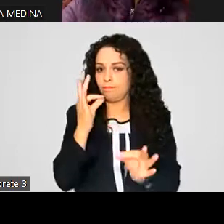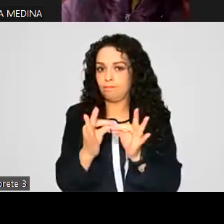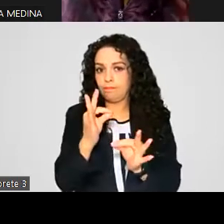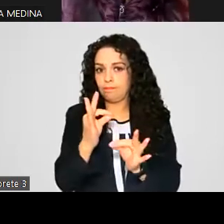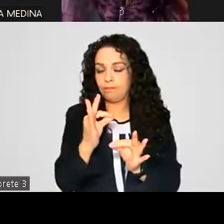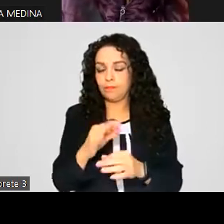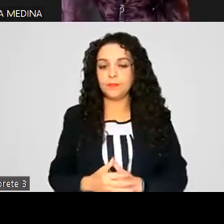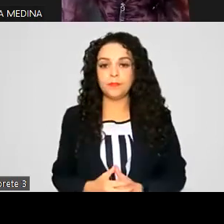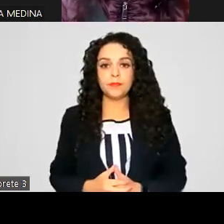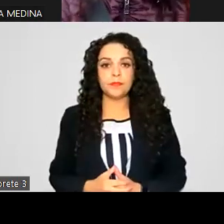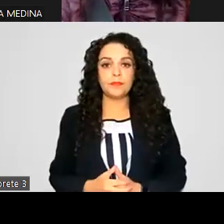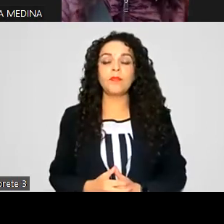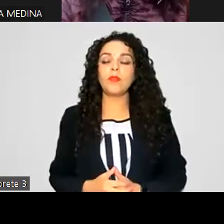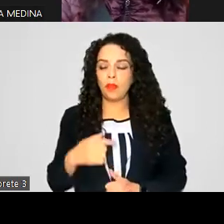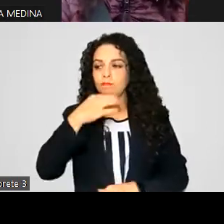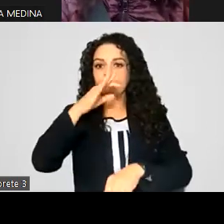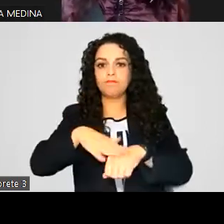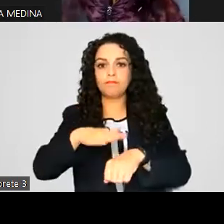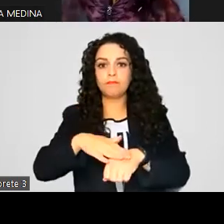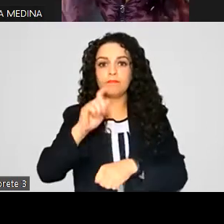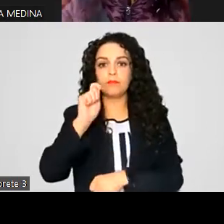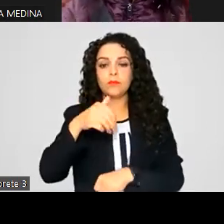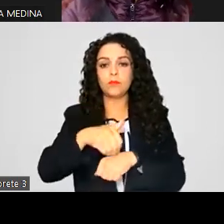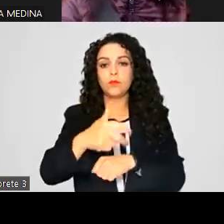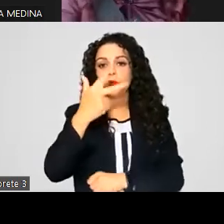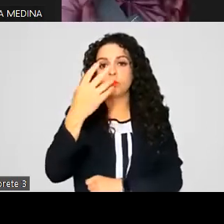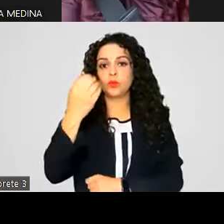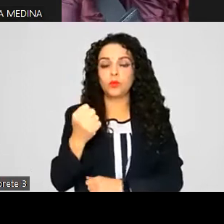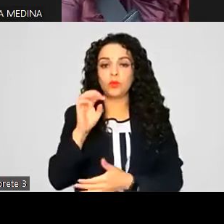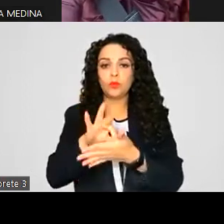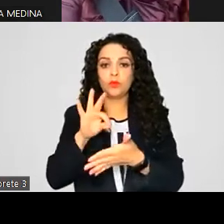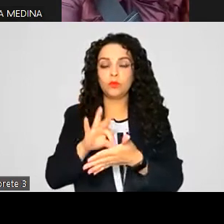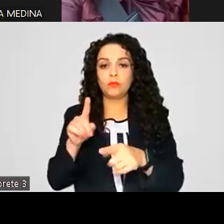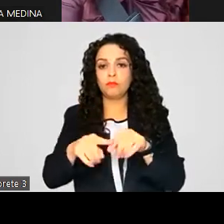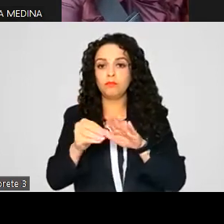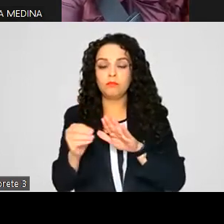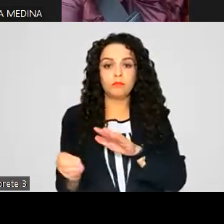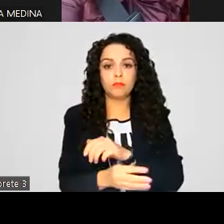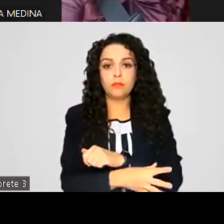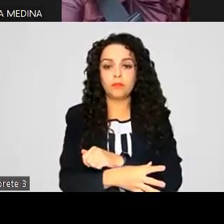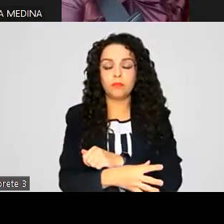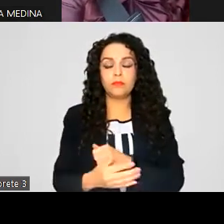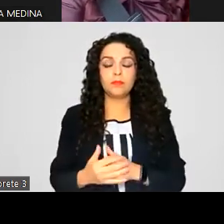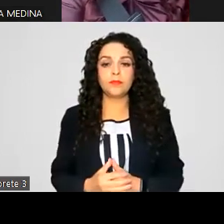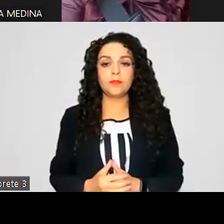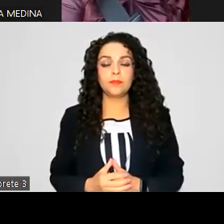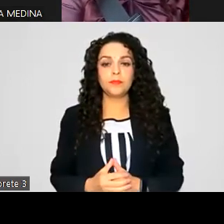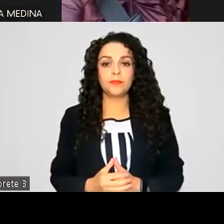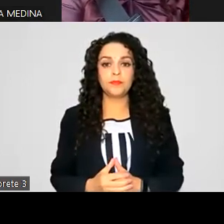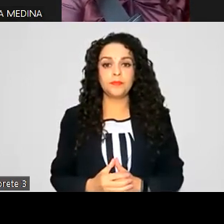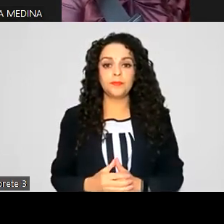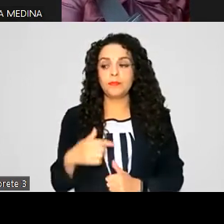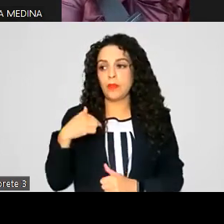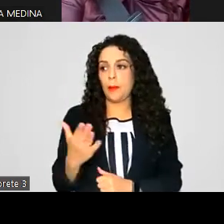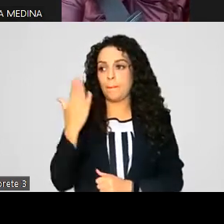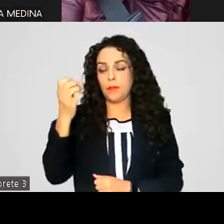Les informo que los asuntos enlistados en los numerales ocho y nueve han sido retirados, retirados del orden del día y voy a solicitar